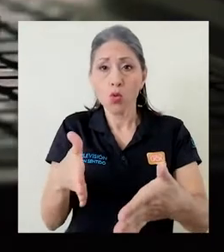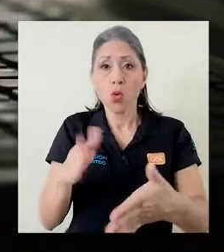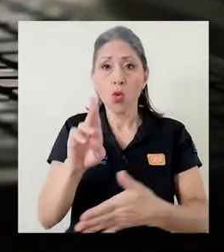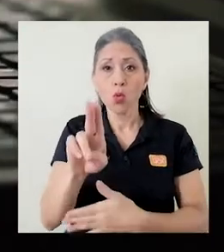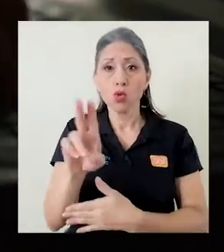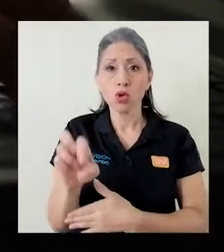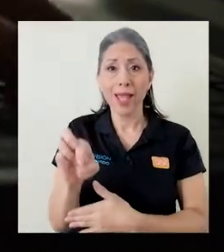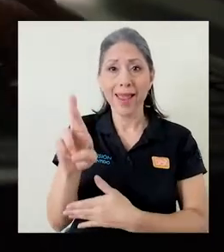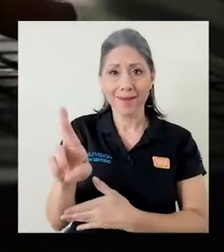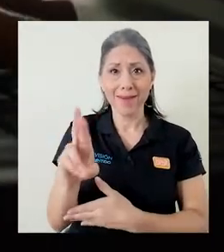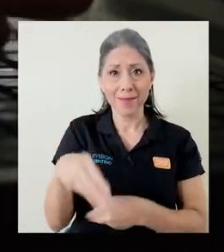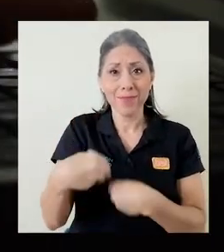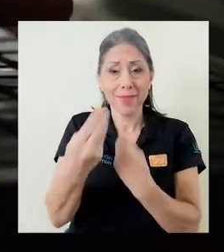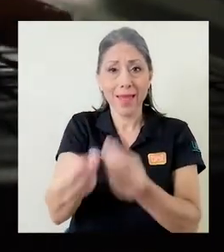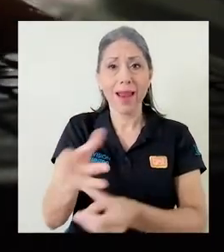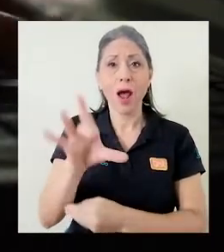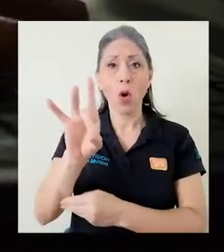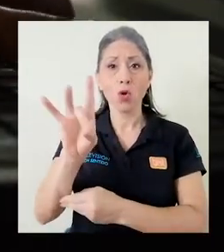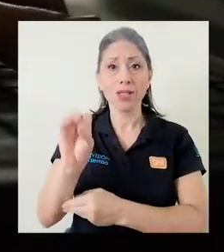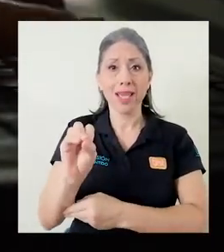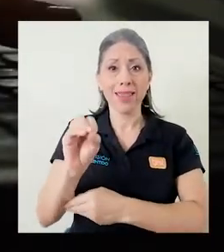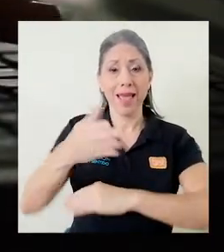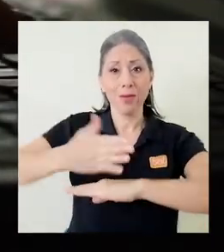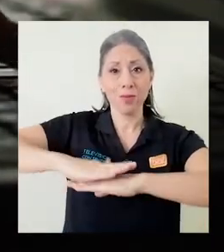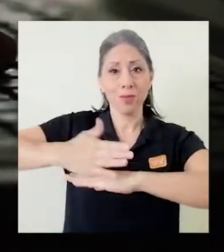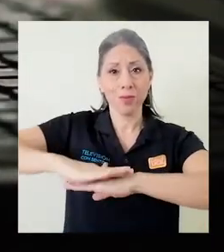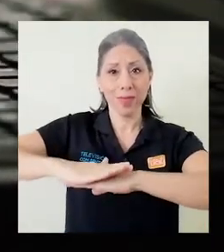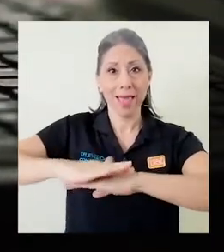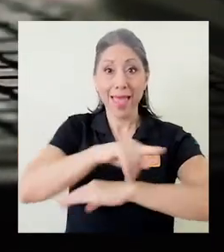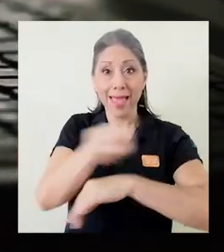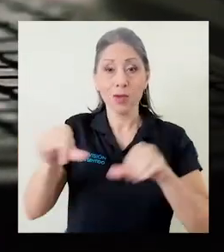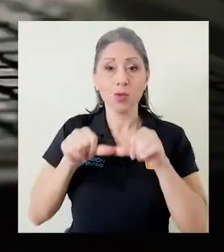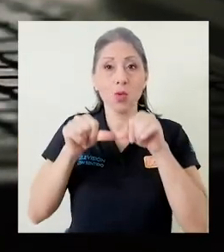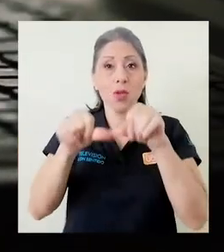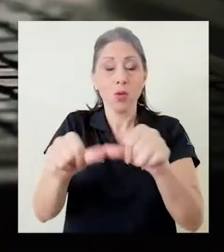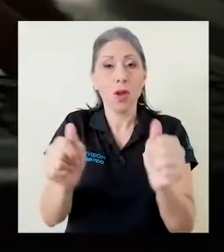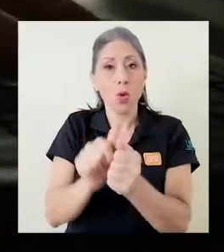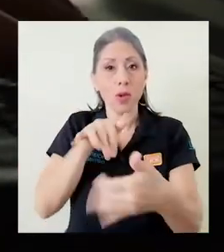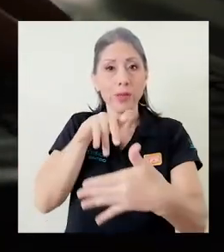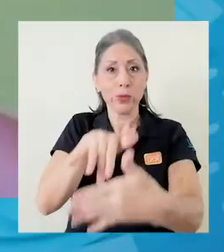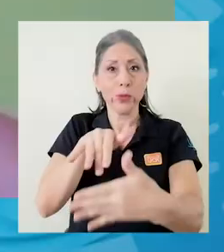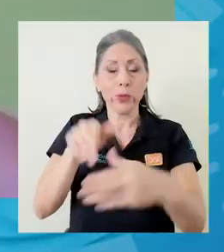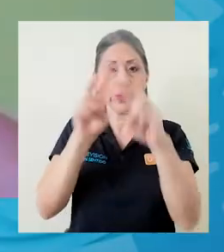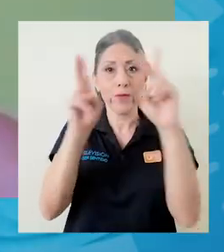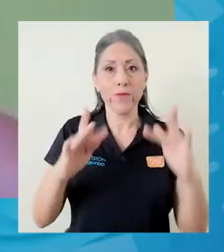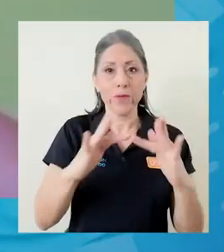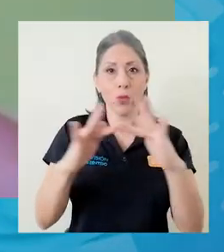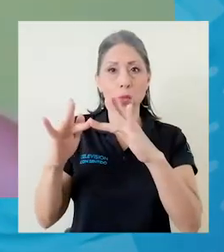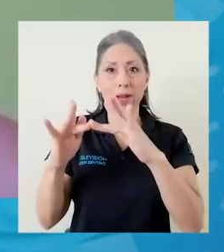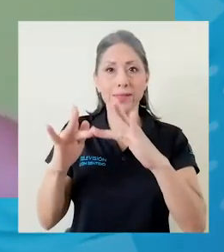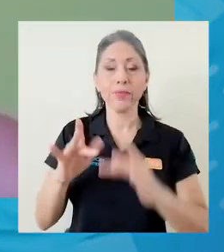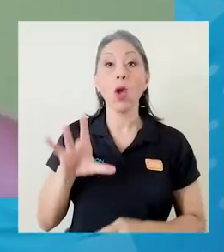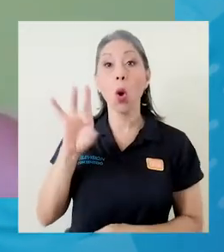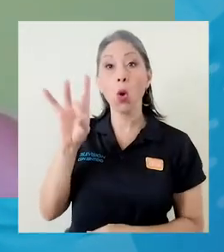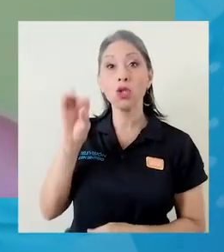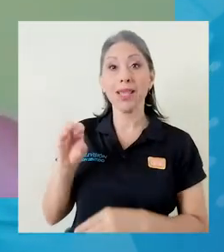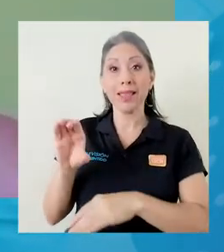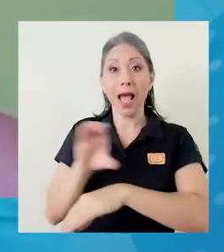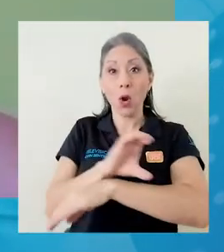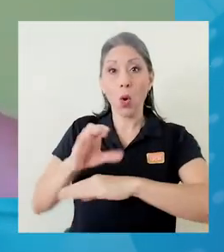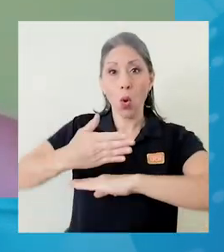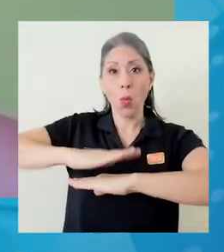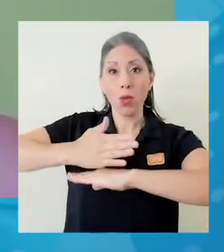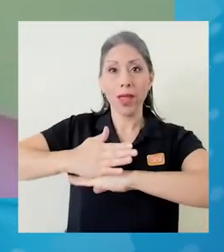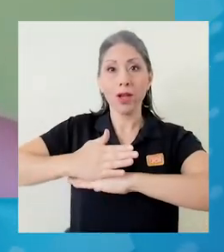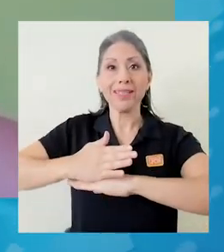80 computadoras portátiles para que continúen con sus clases virtuales. Las 80 computadoras es una compra